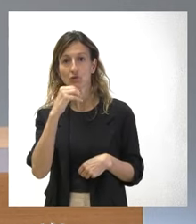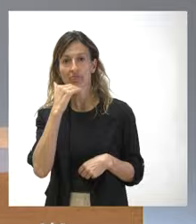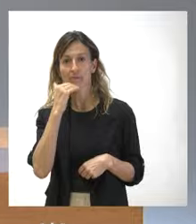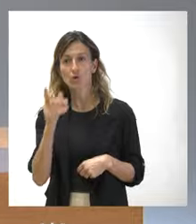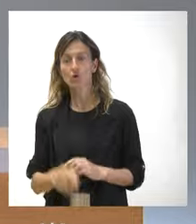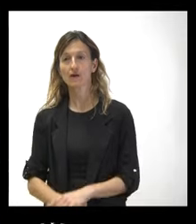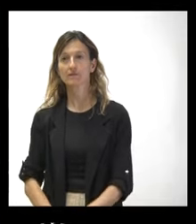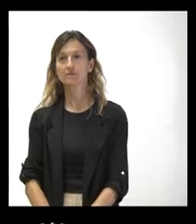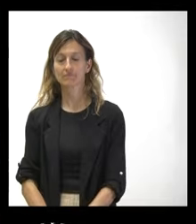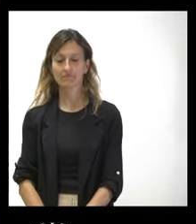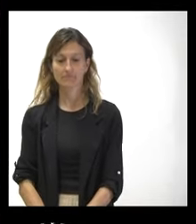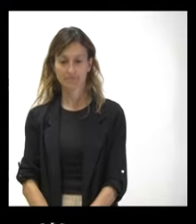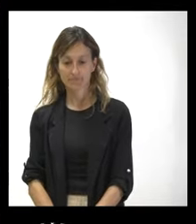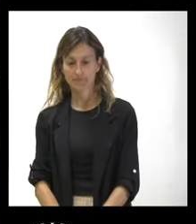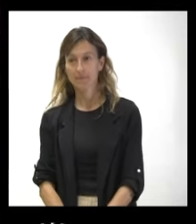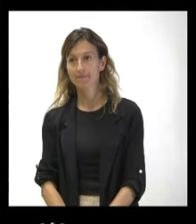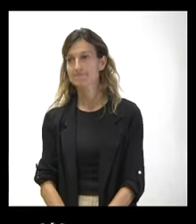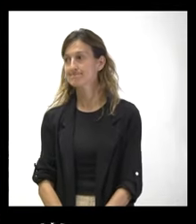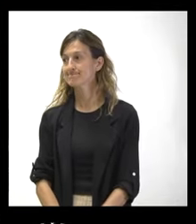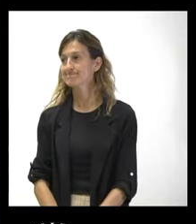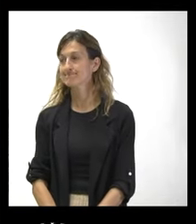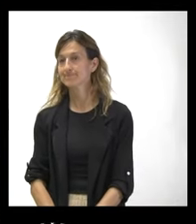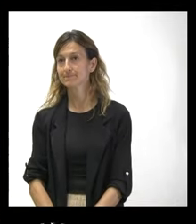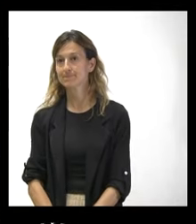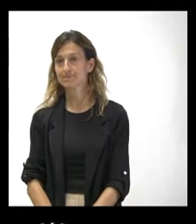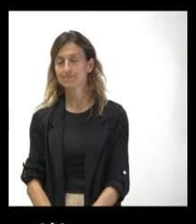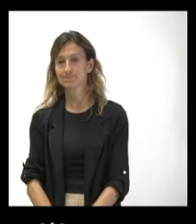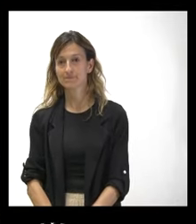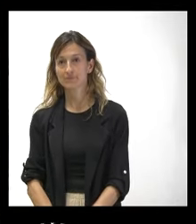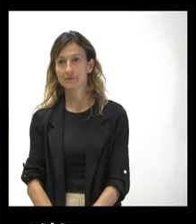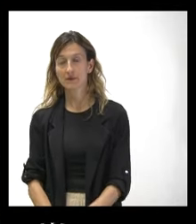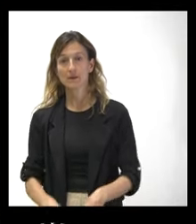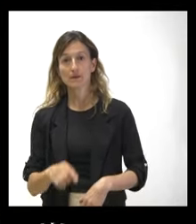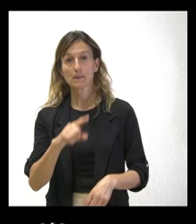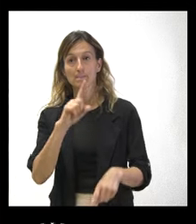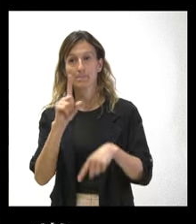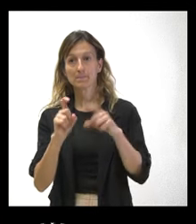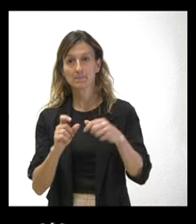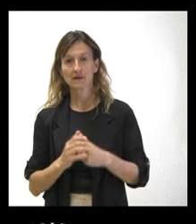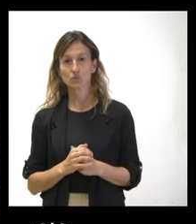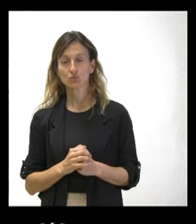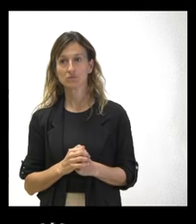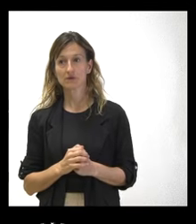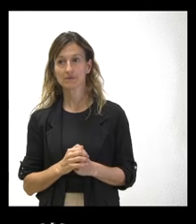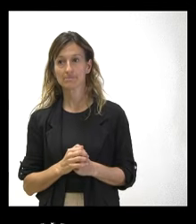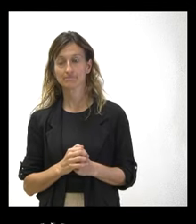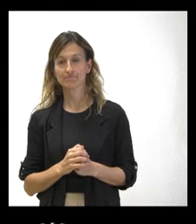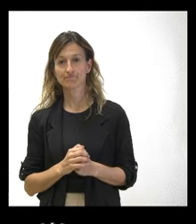quieras, Carlos. Hola, buenos días. Buenos días. Yo, solo una pregunta. A raíz de